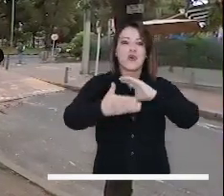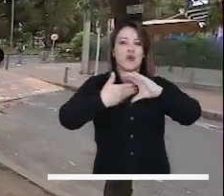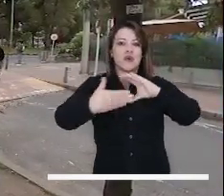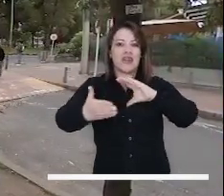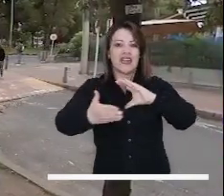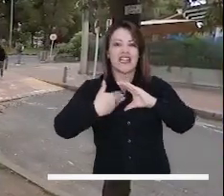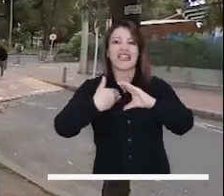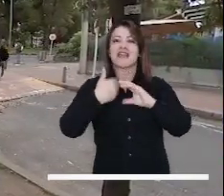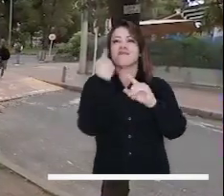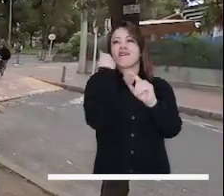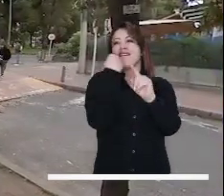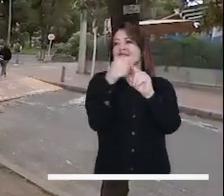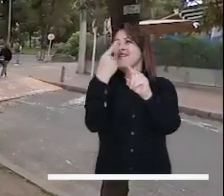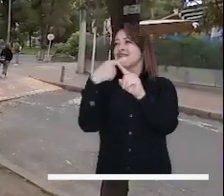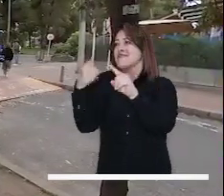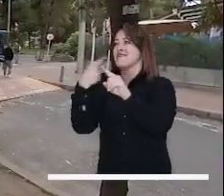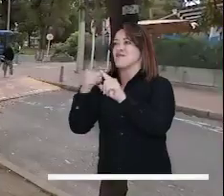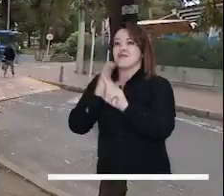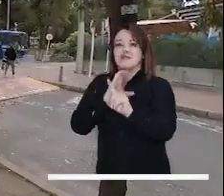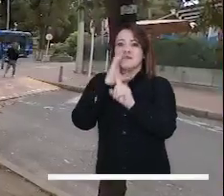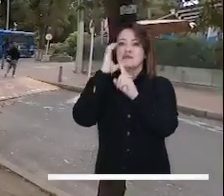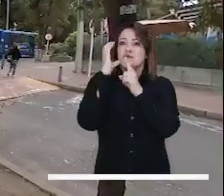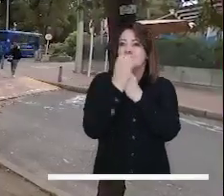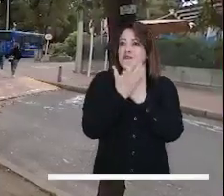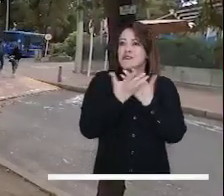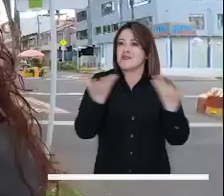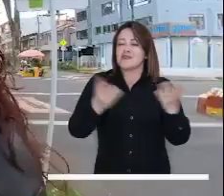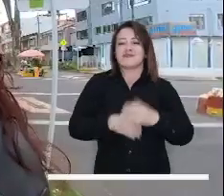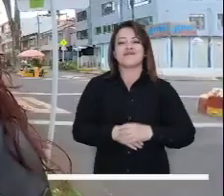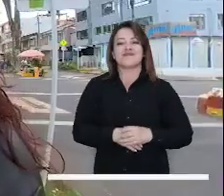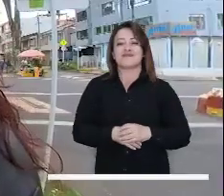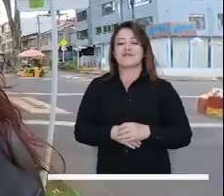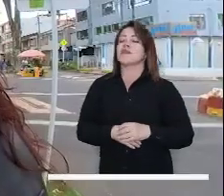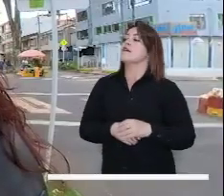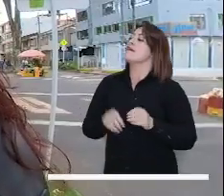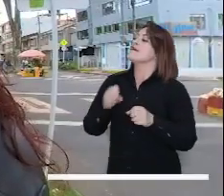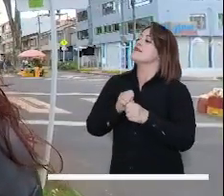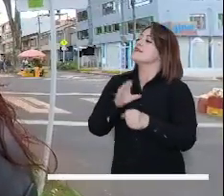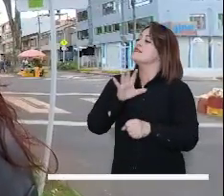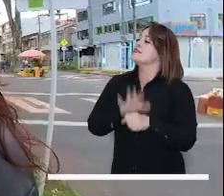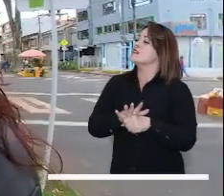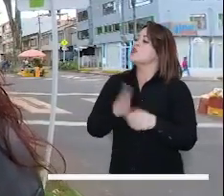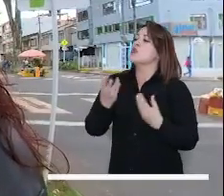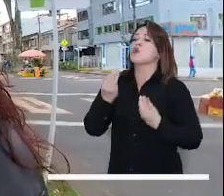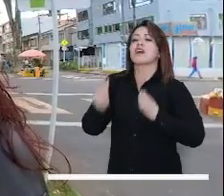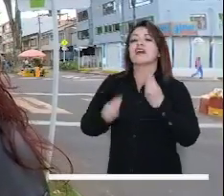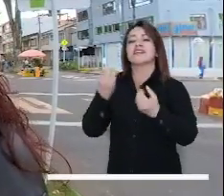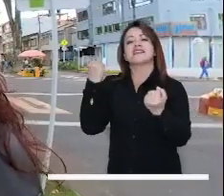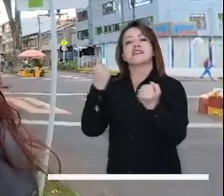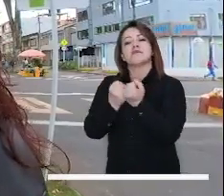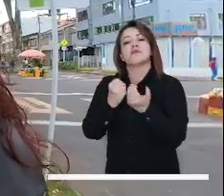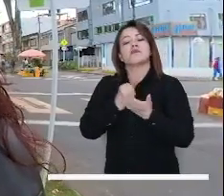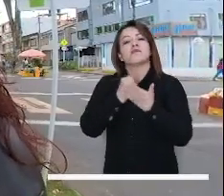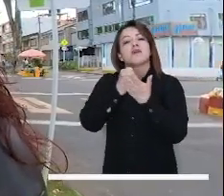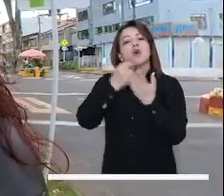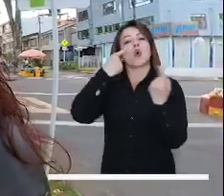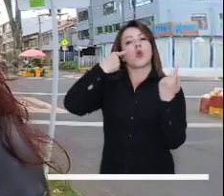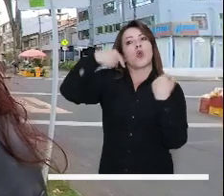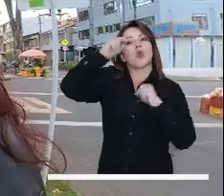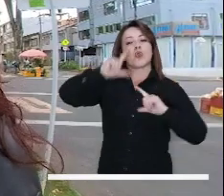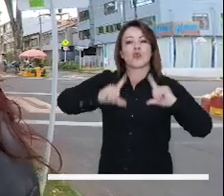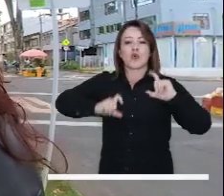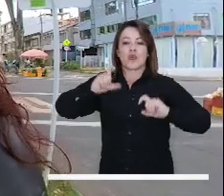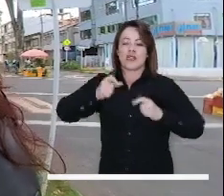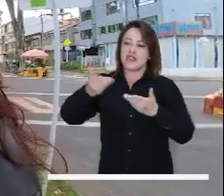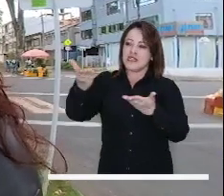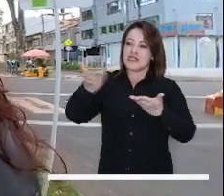clima, sus cercanías, sus múltiples posibilidades. De parte del distrito, ¿qué debería hacer para que tuviéramos un mejor turismo